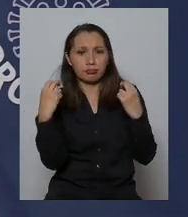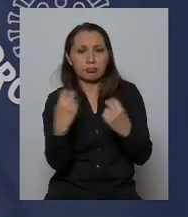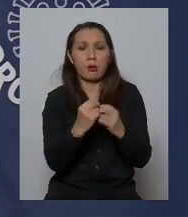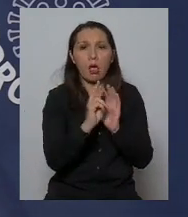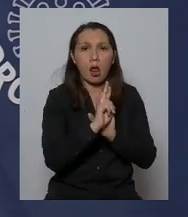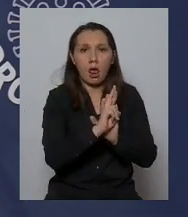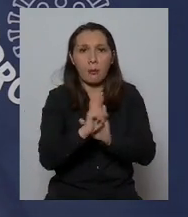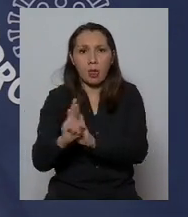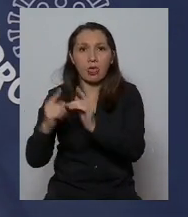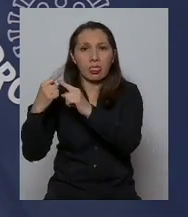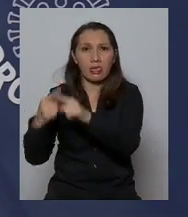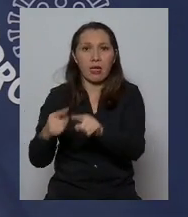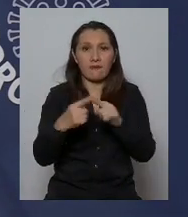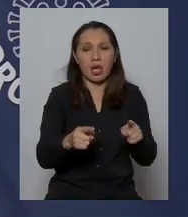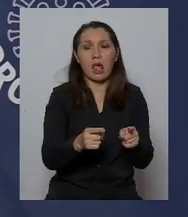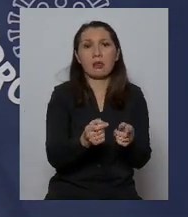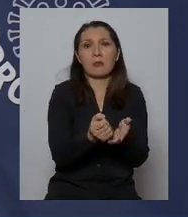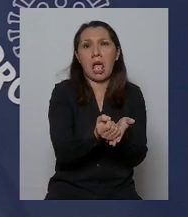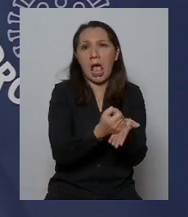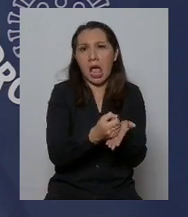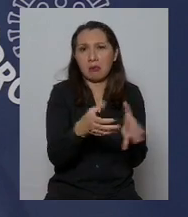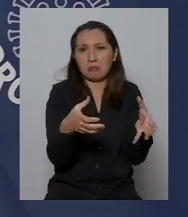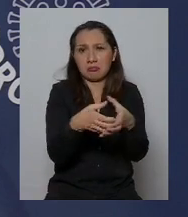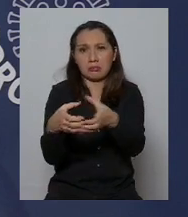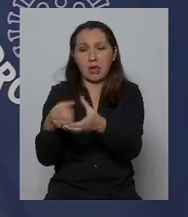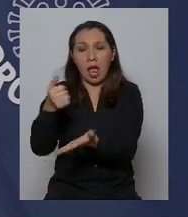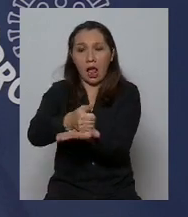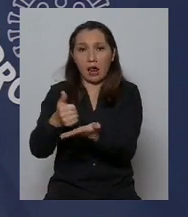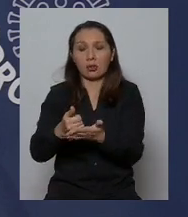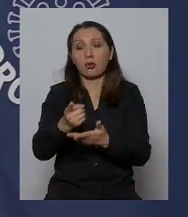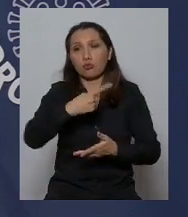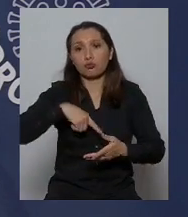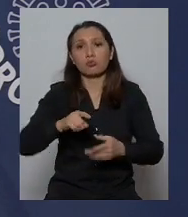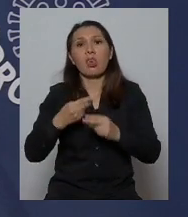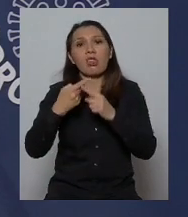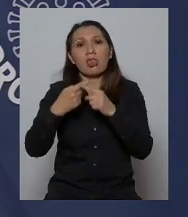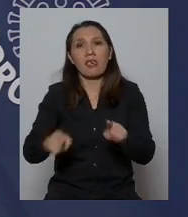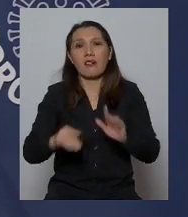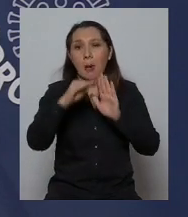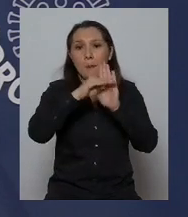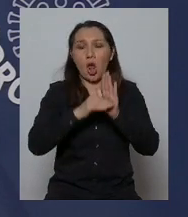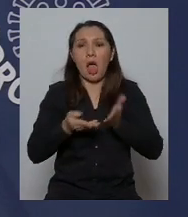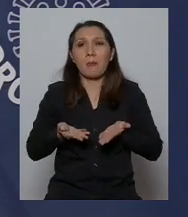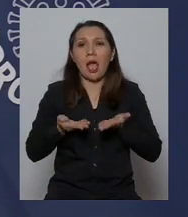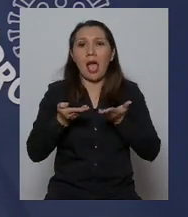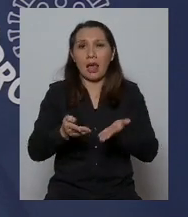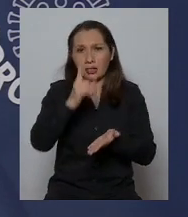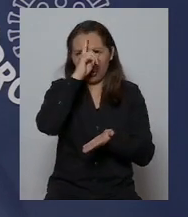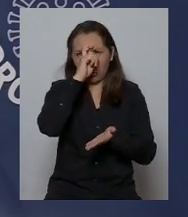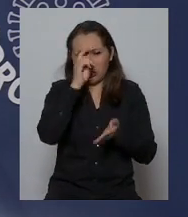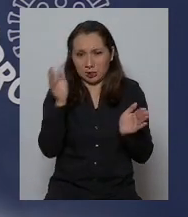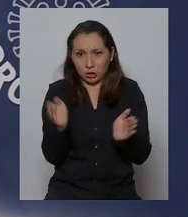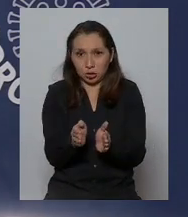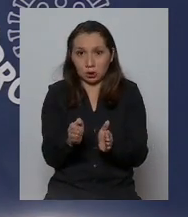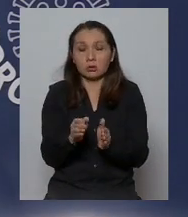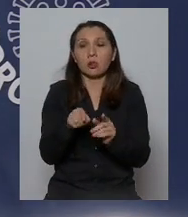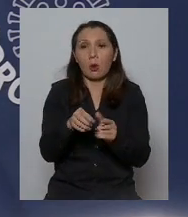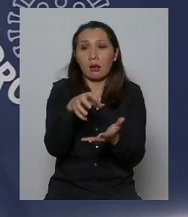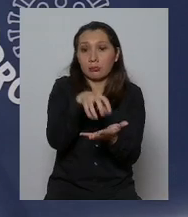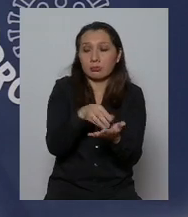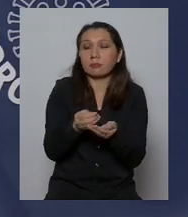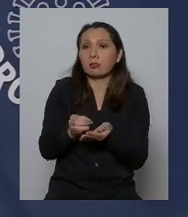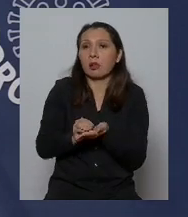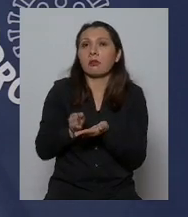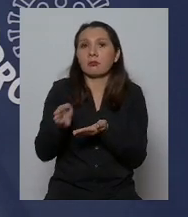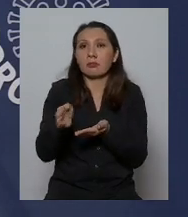representantes de las distintas asociaciones de alcaldes y hemos establecido distintos programas de atención primaria que son los que van a los consultorios que